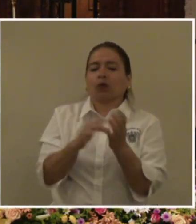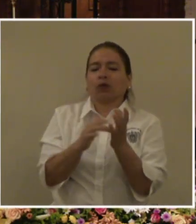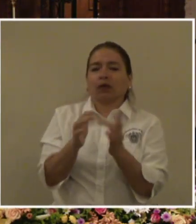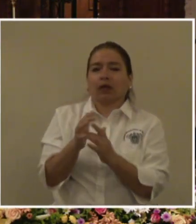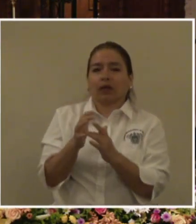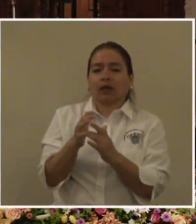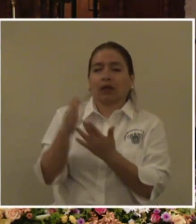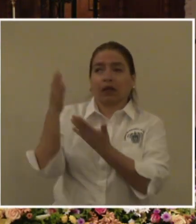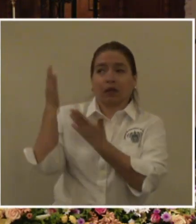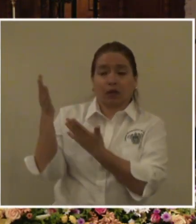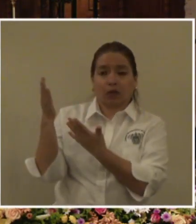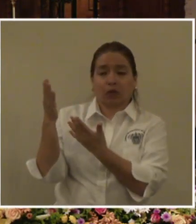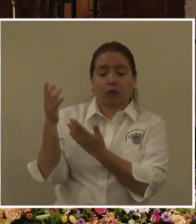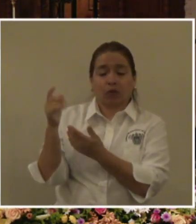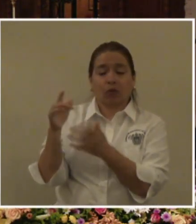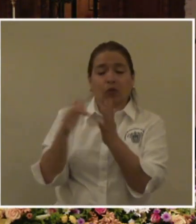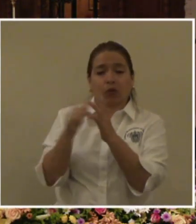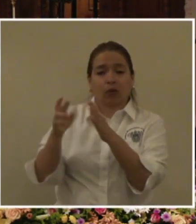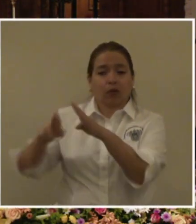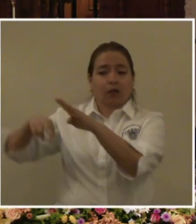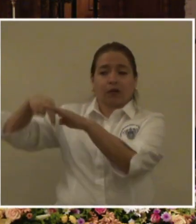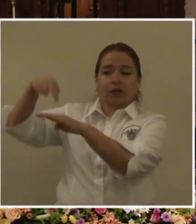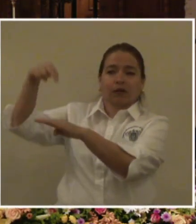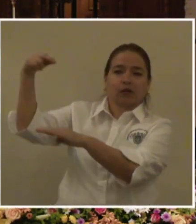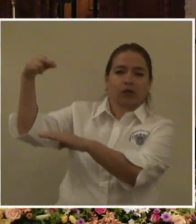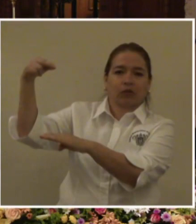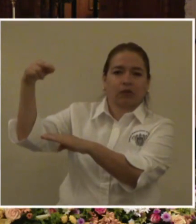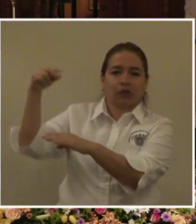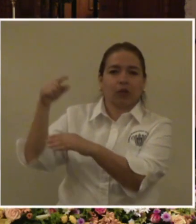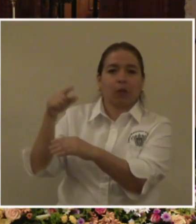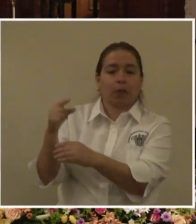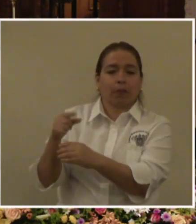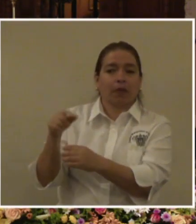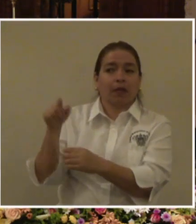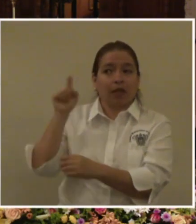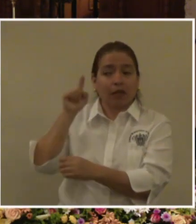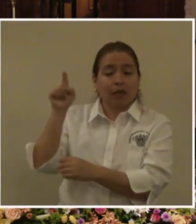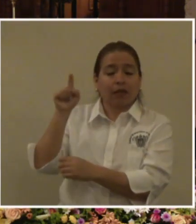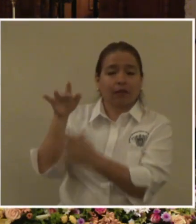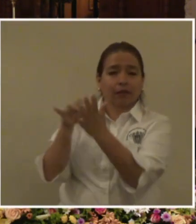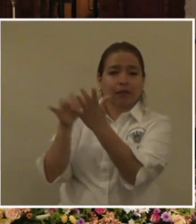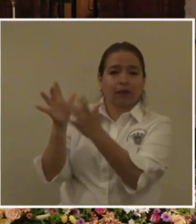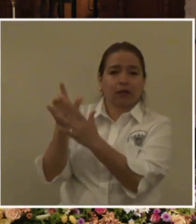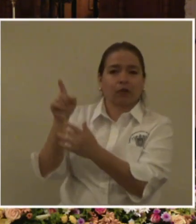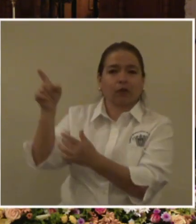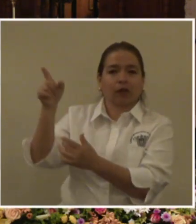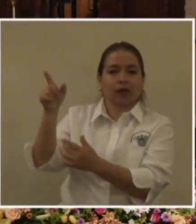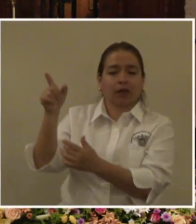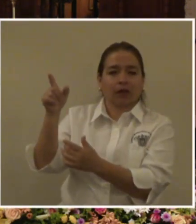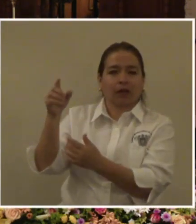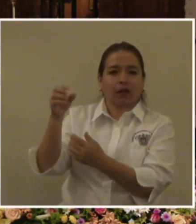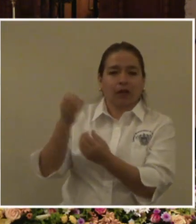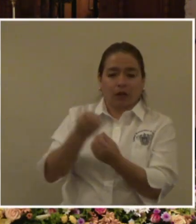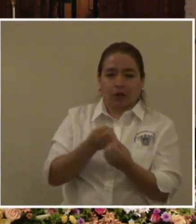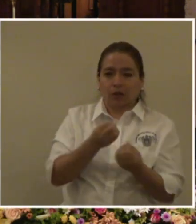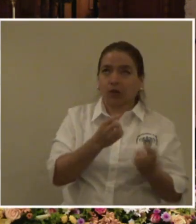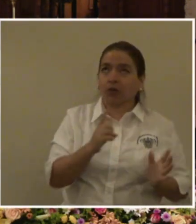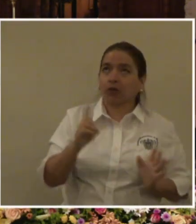ha resucitado y tiene para nosotros un lugar en el cielo.